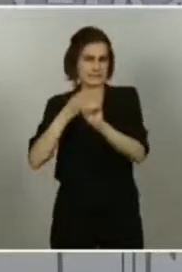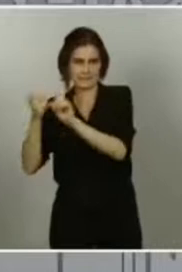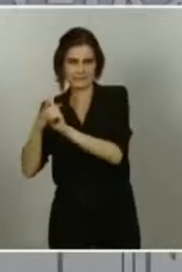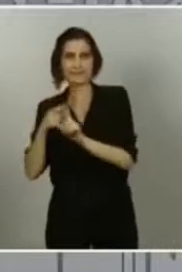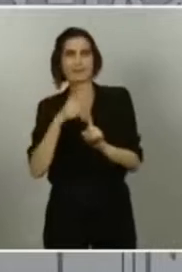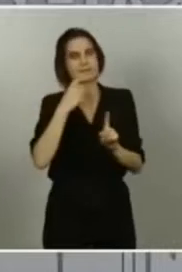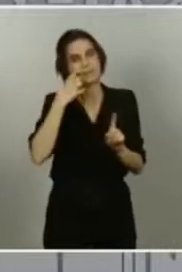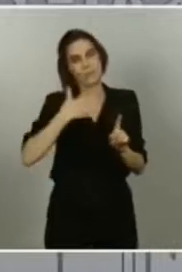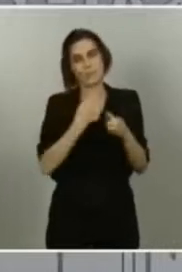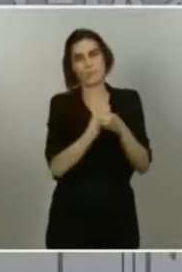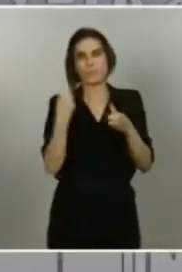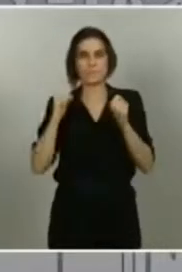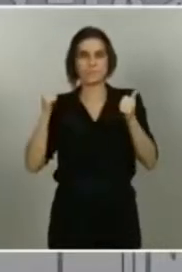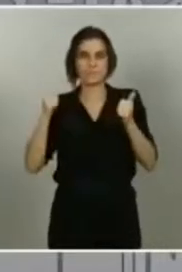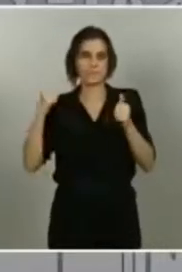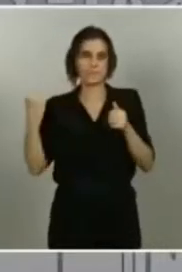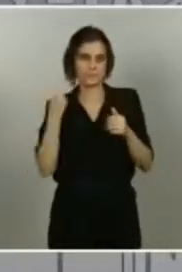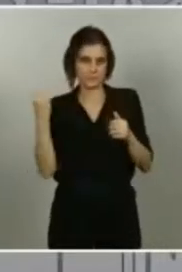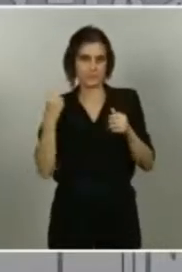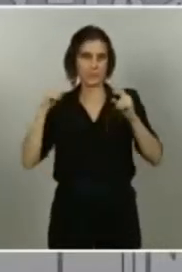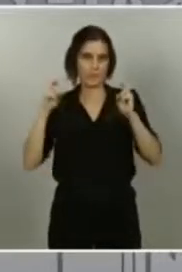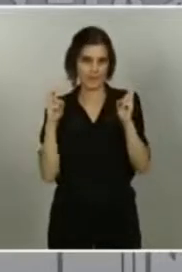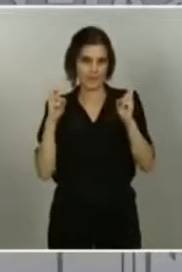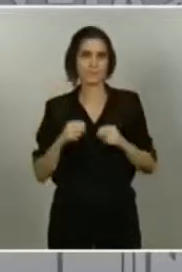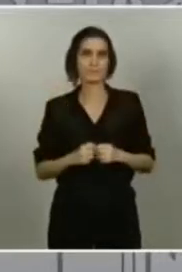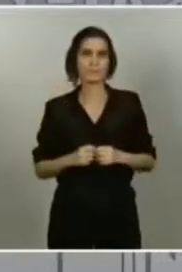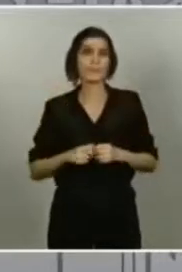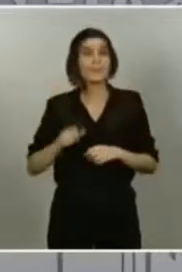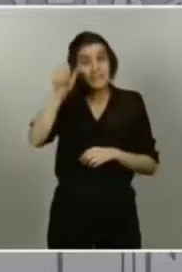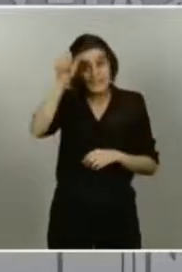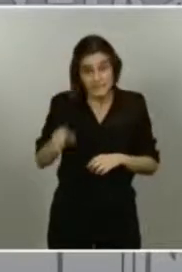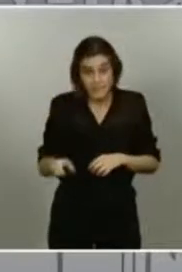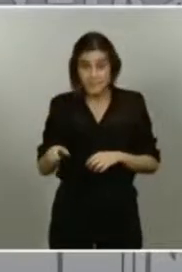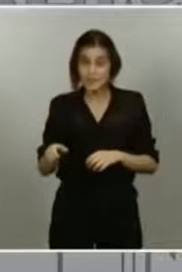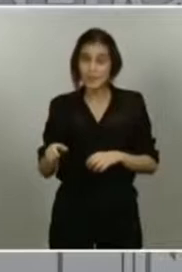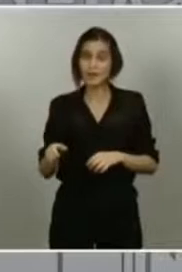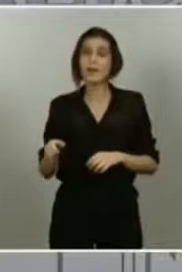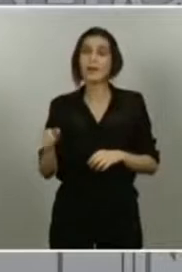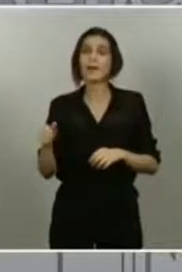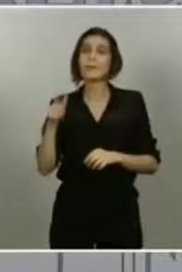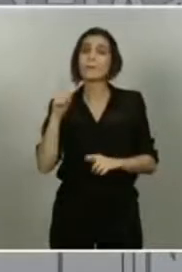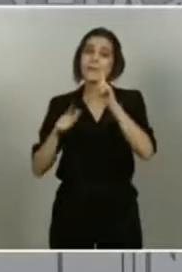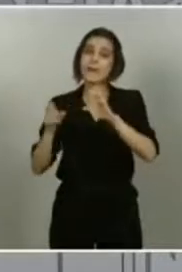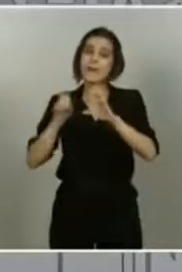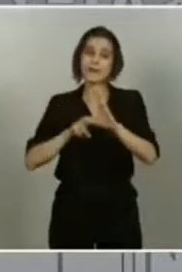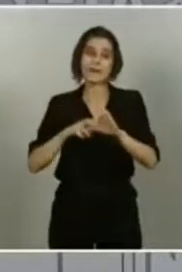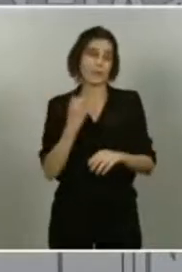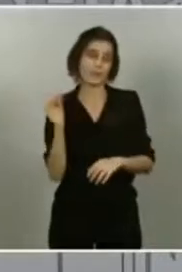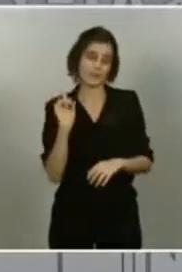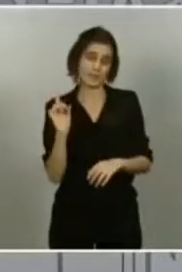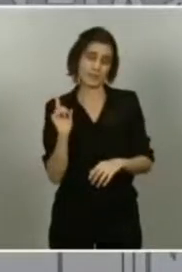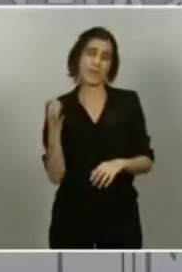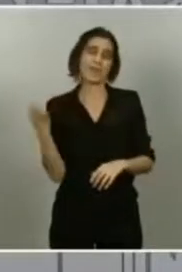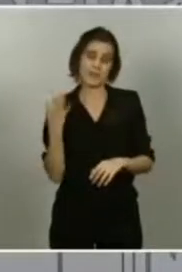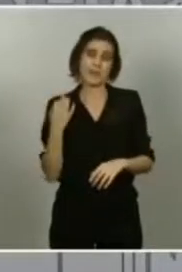haber hecho el viaje, debía de haberse puesto en cuarentena, pero tiene algunas circunstancias personales que, bueno,